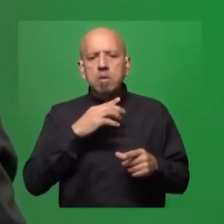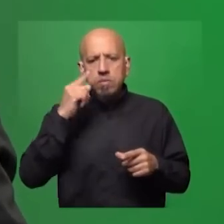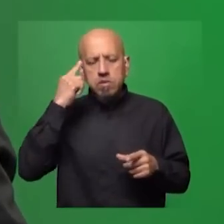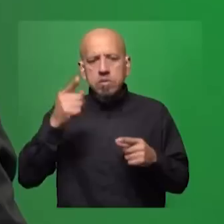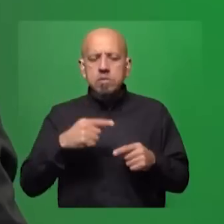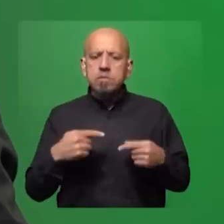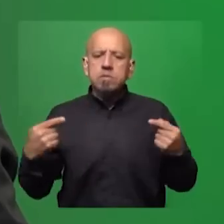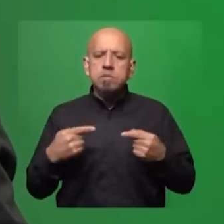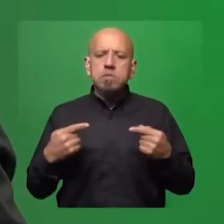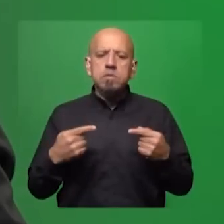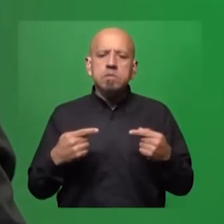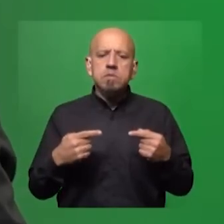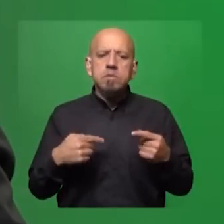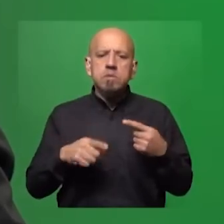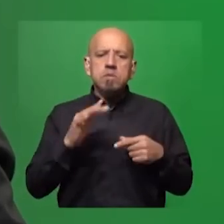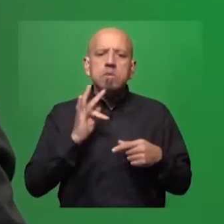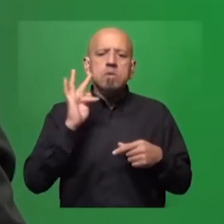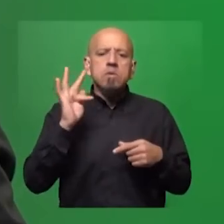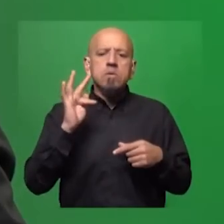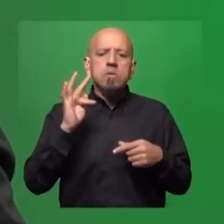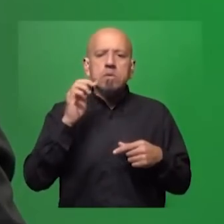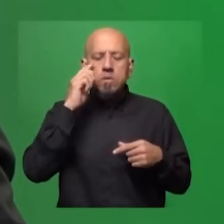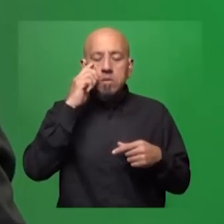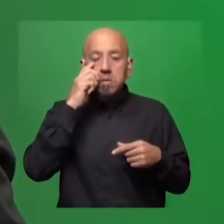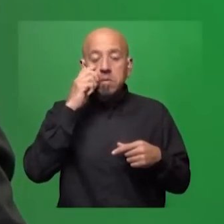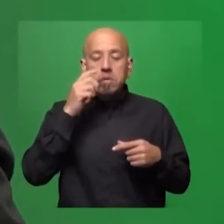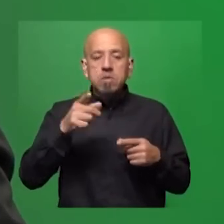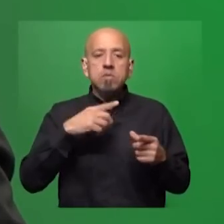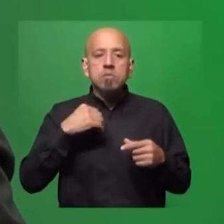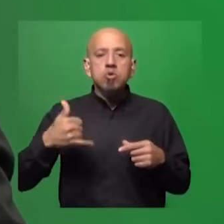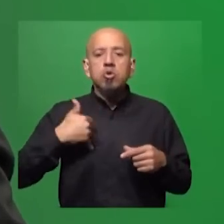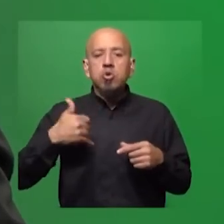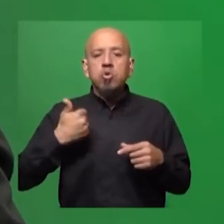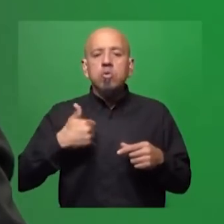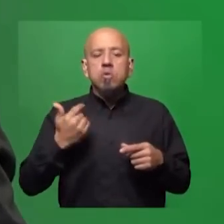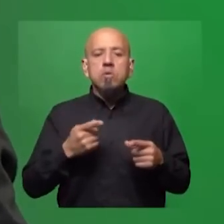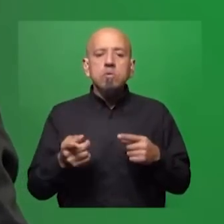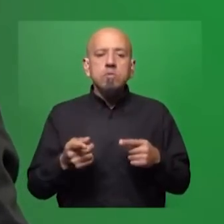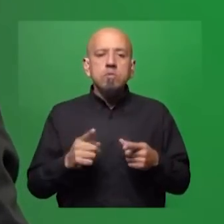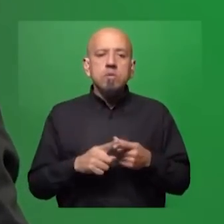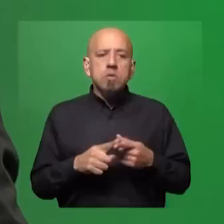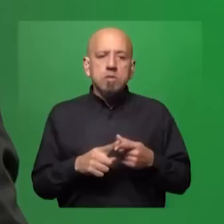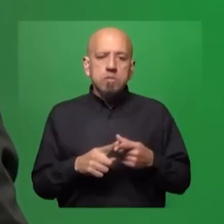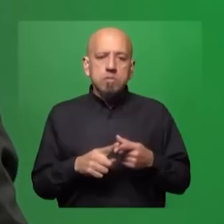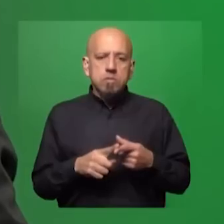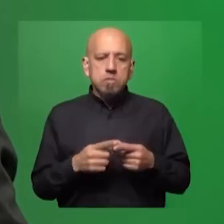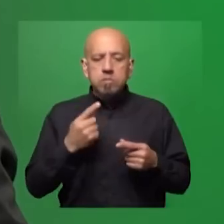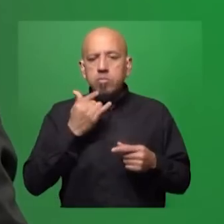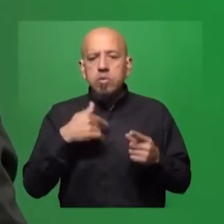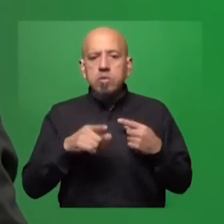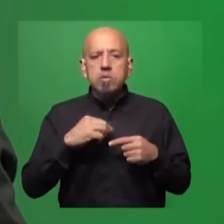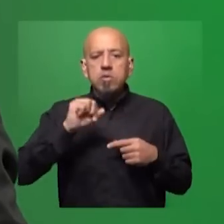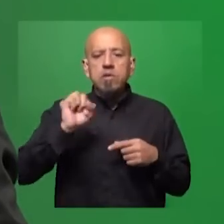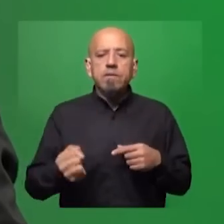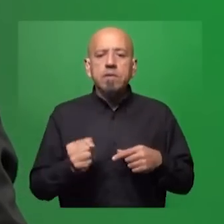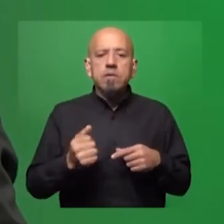contradictorio, mirando el futuro, que son dos continentes muy jóvenes en términos de población. Por ejemplo, África